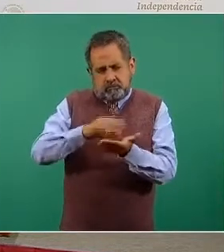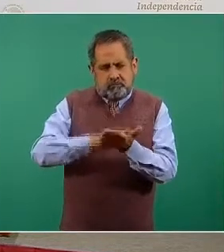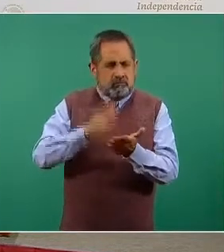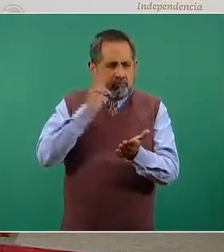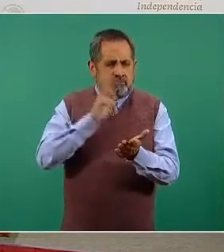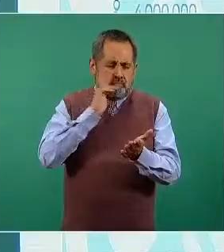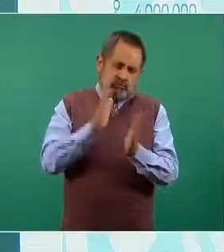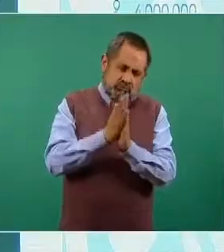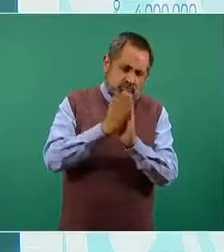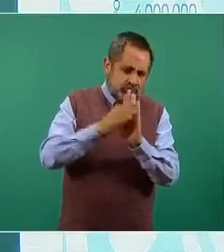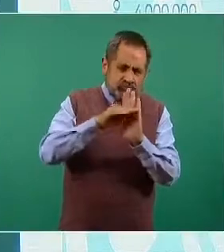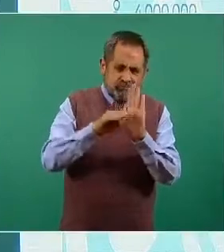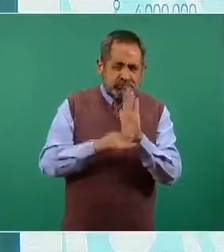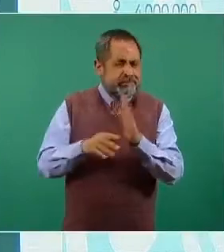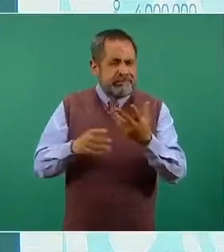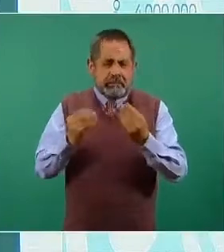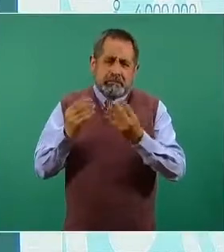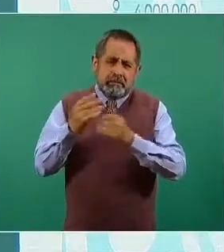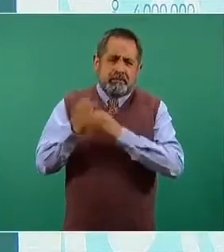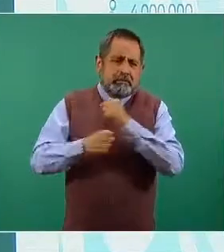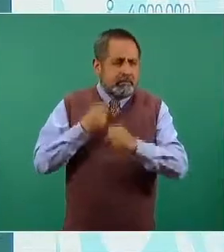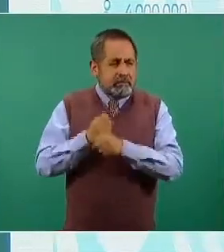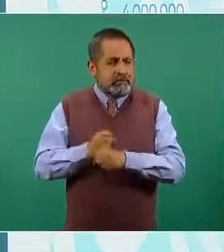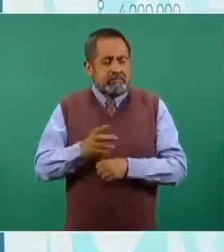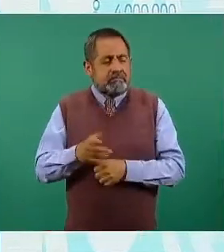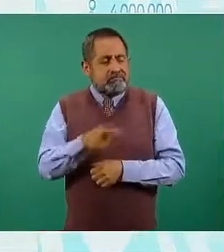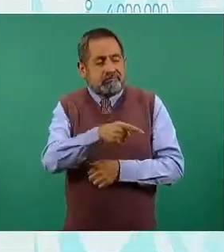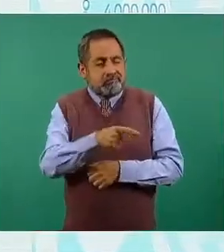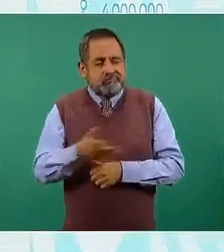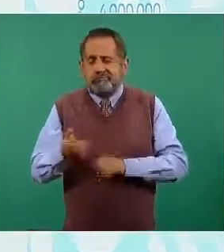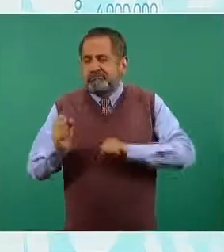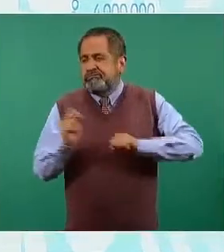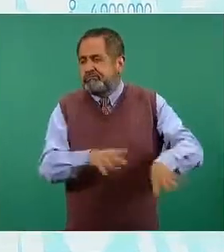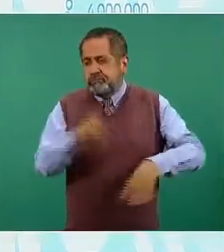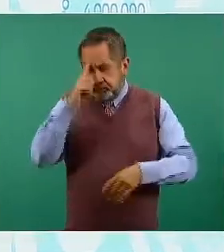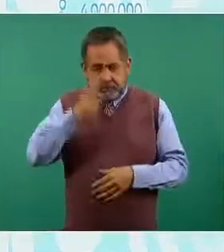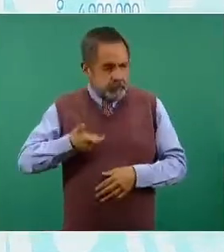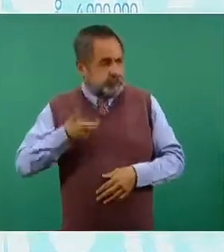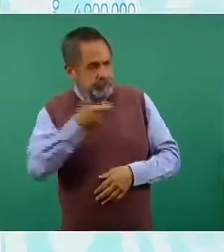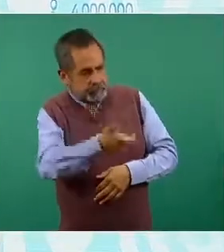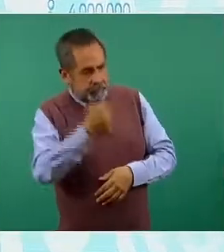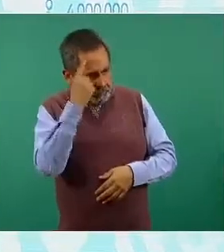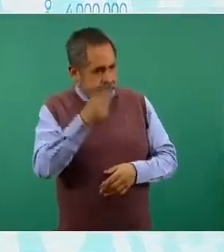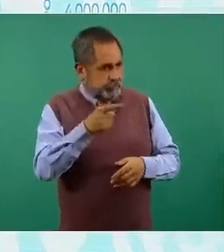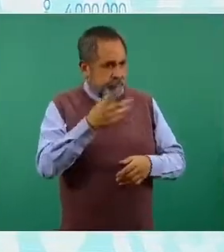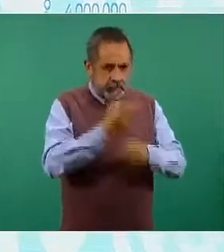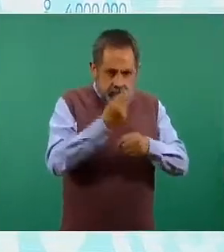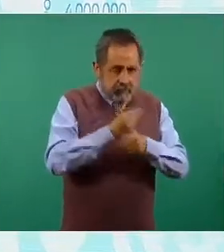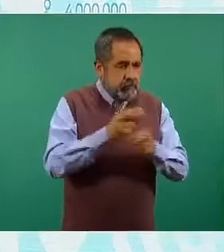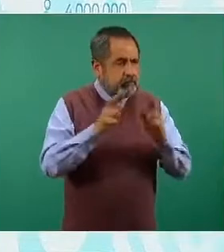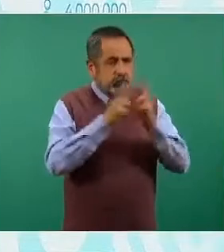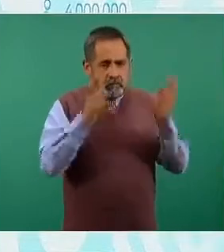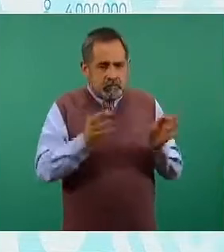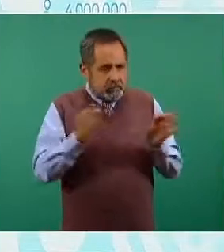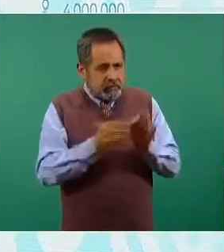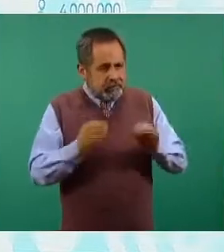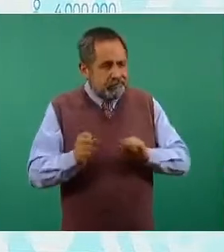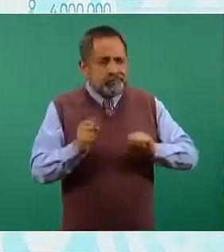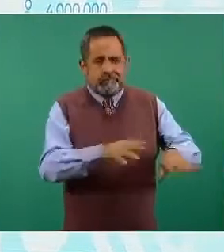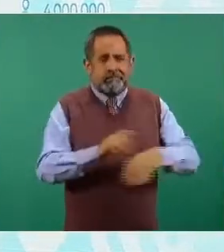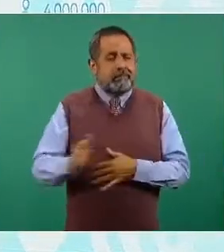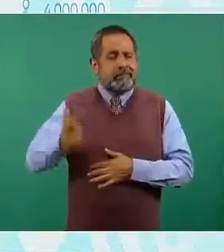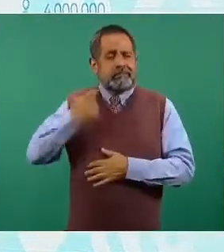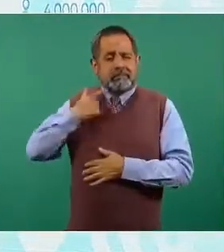documentado, durante varios sexenios se abandonó la inversión en la red fría. Los gobernantes de